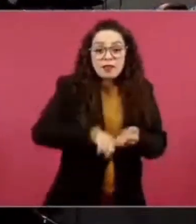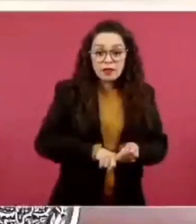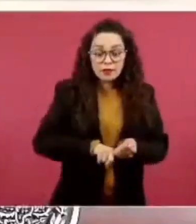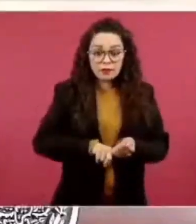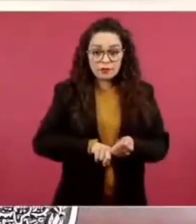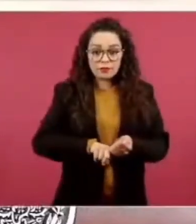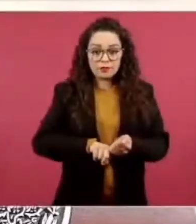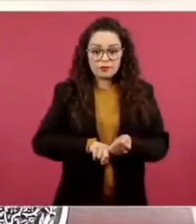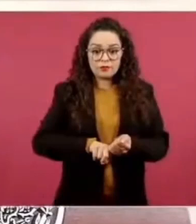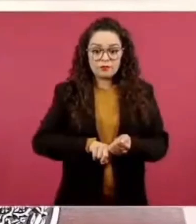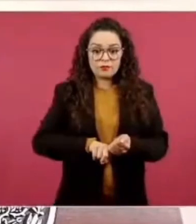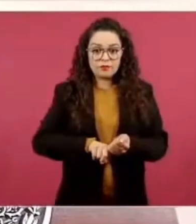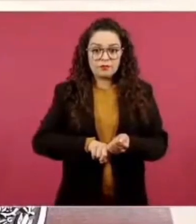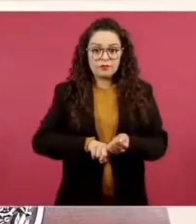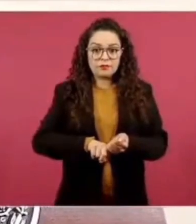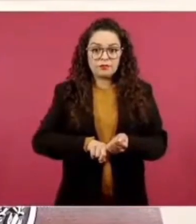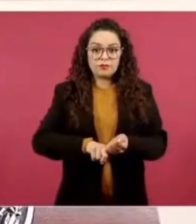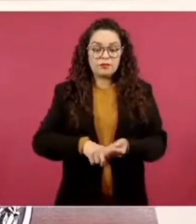confiar en la gente,